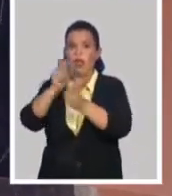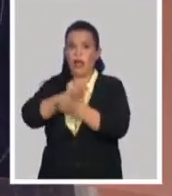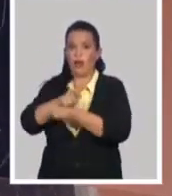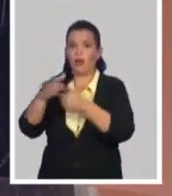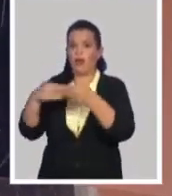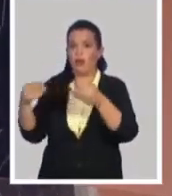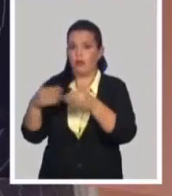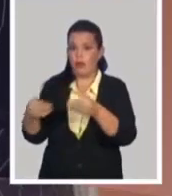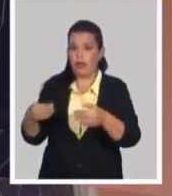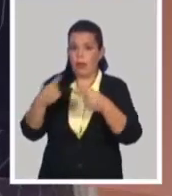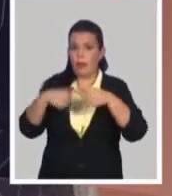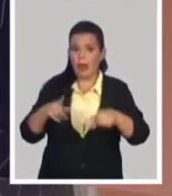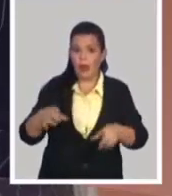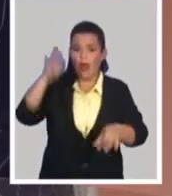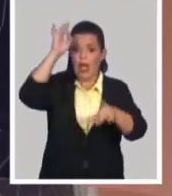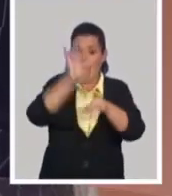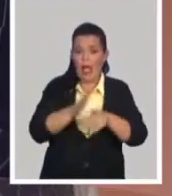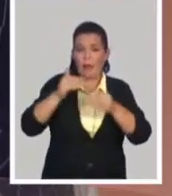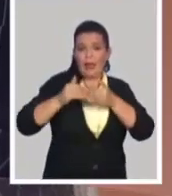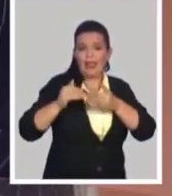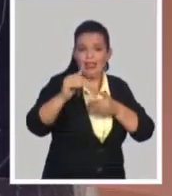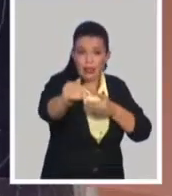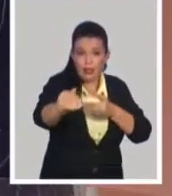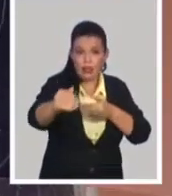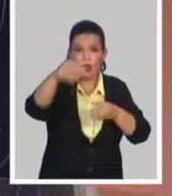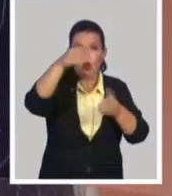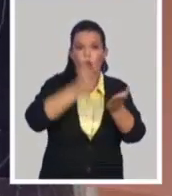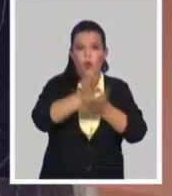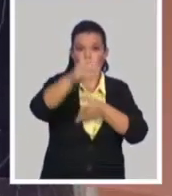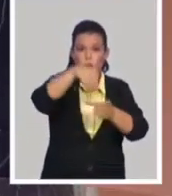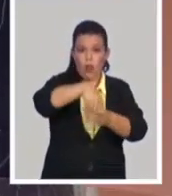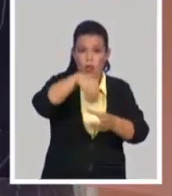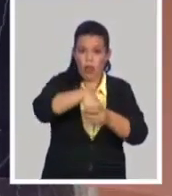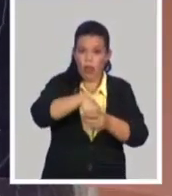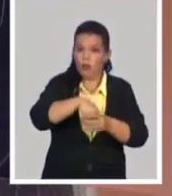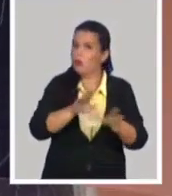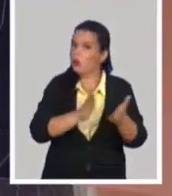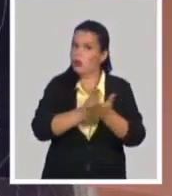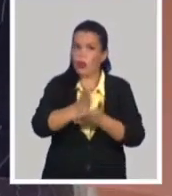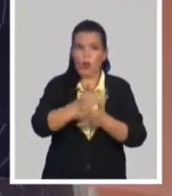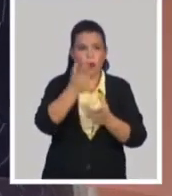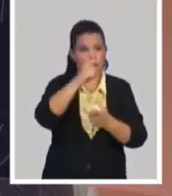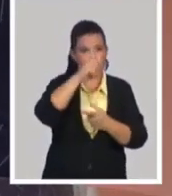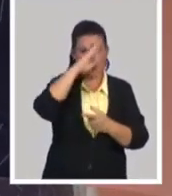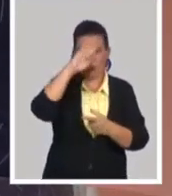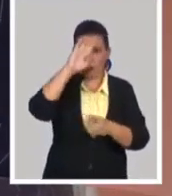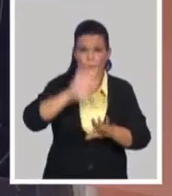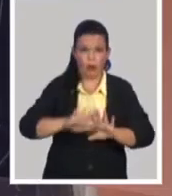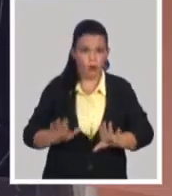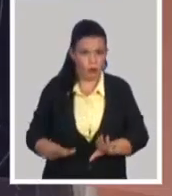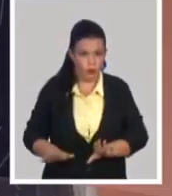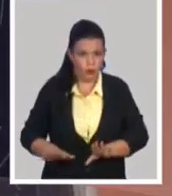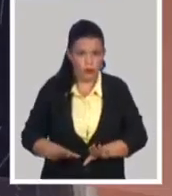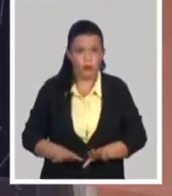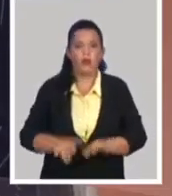depósito para esos saldos. Ahora, este producto tiene características